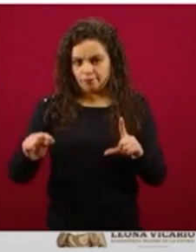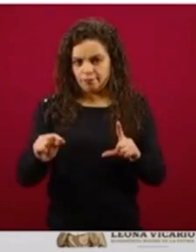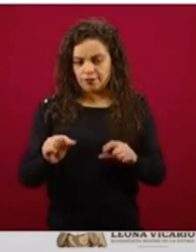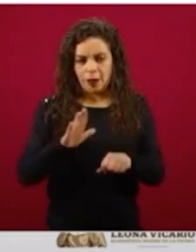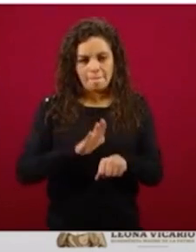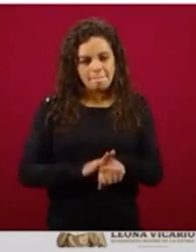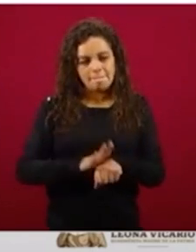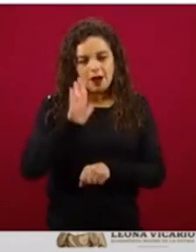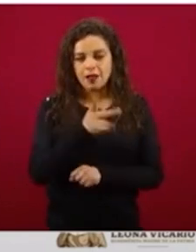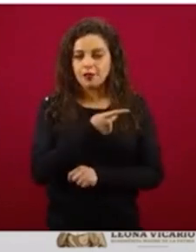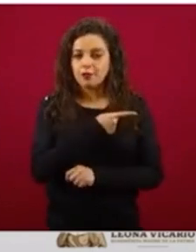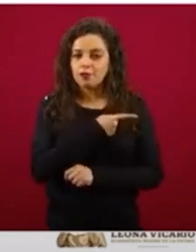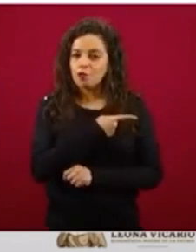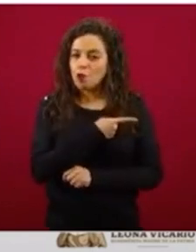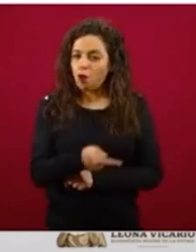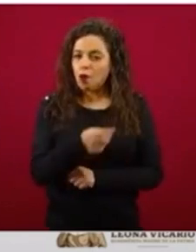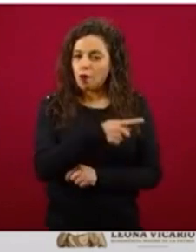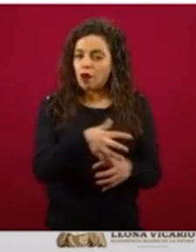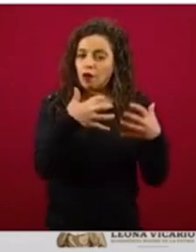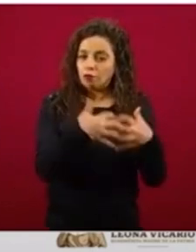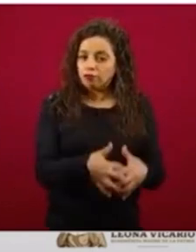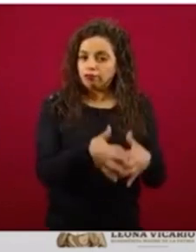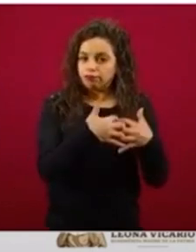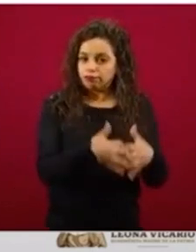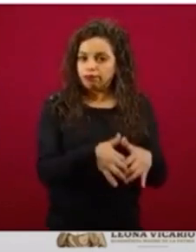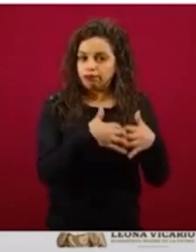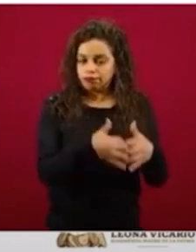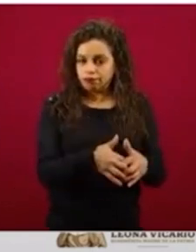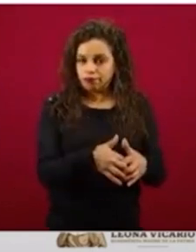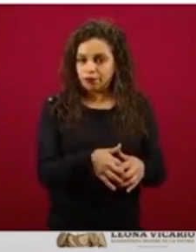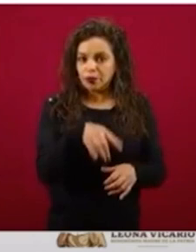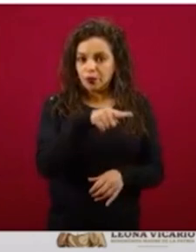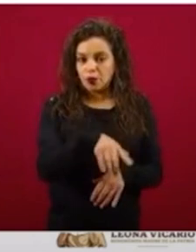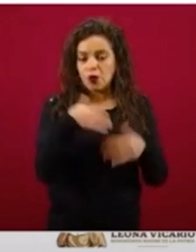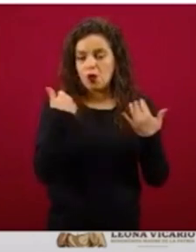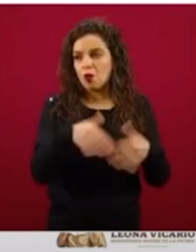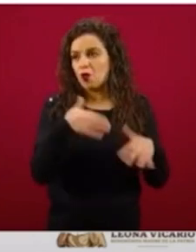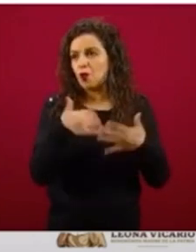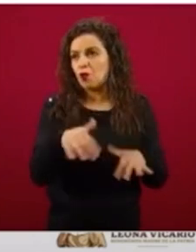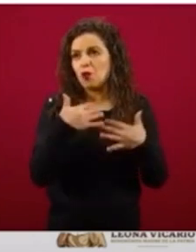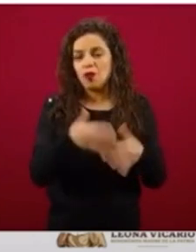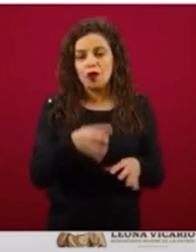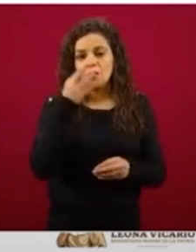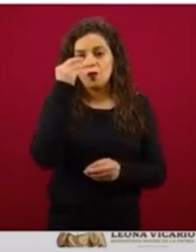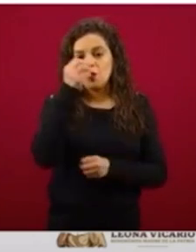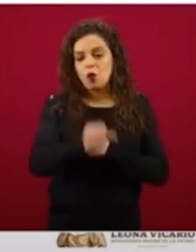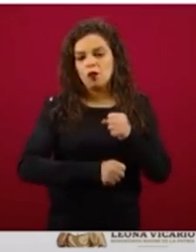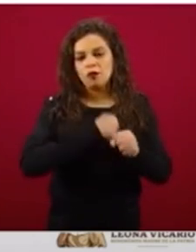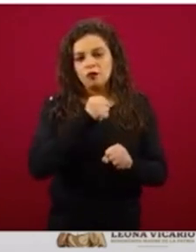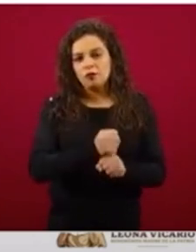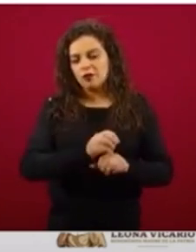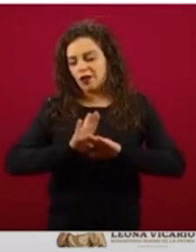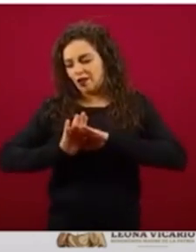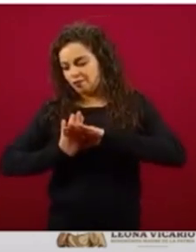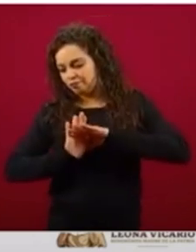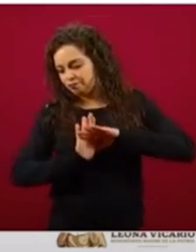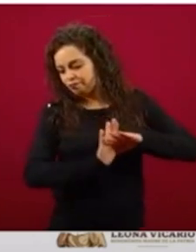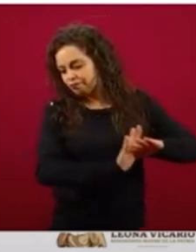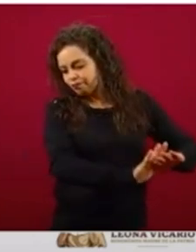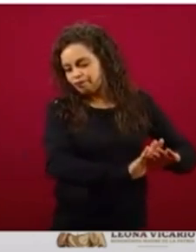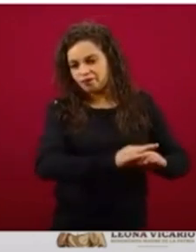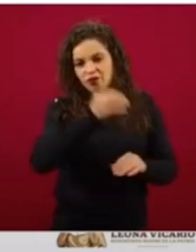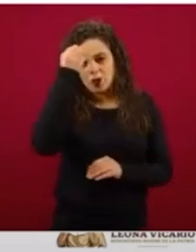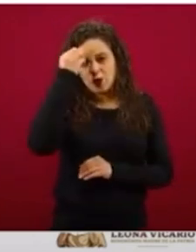pobres, los que estuvieron olvidados durante muchos años en México,